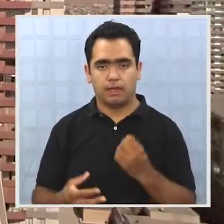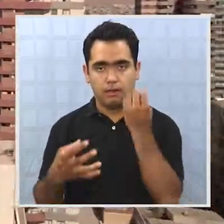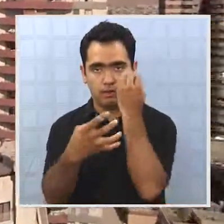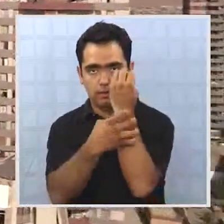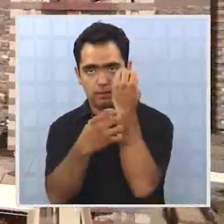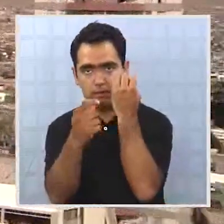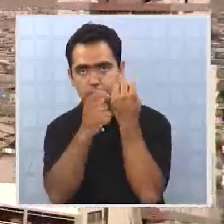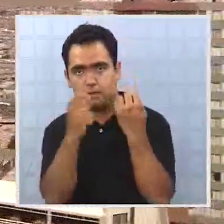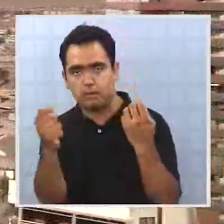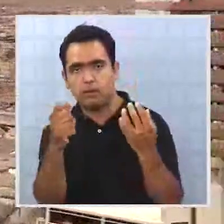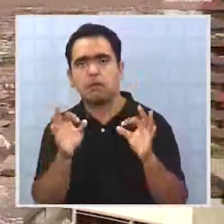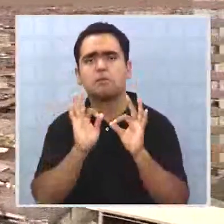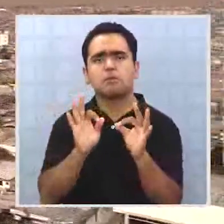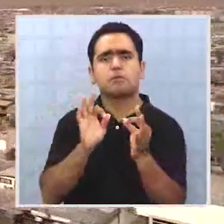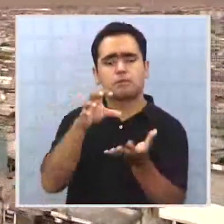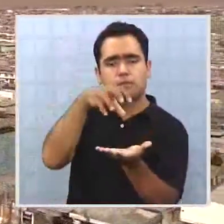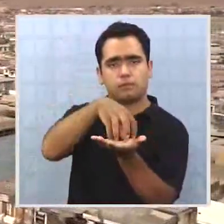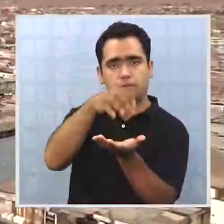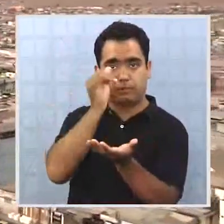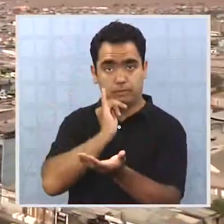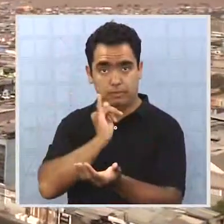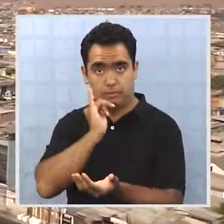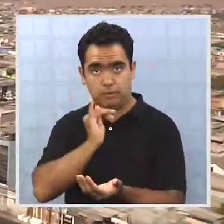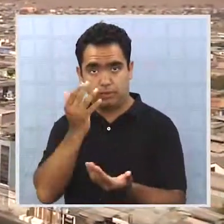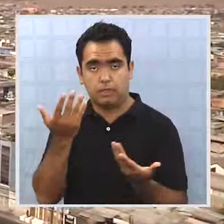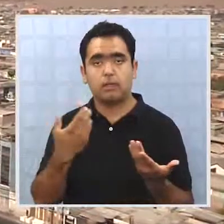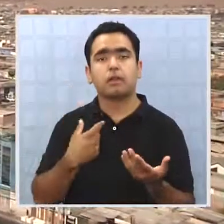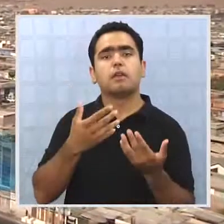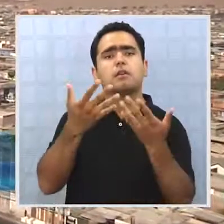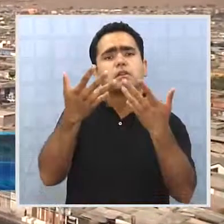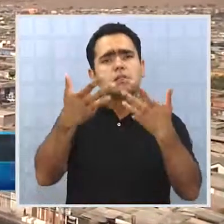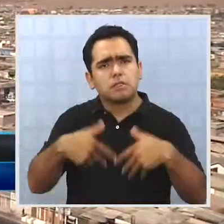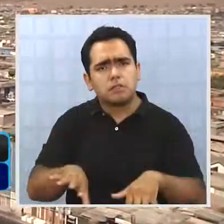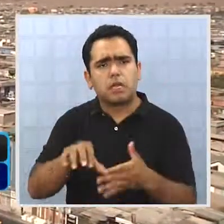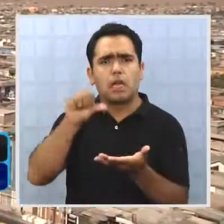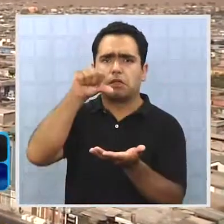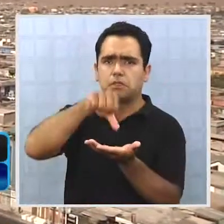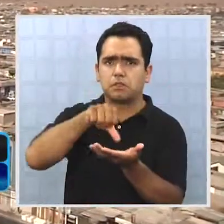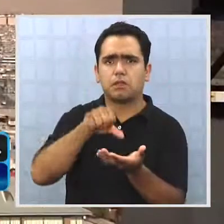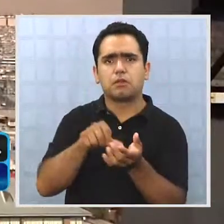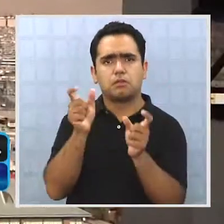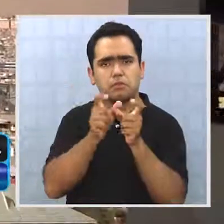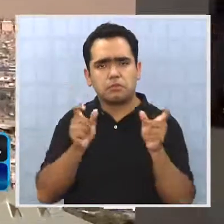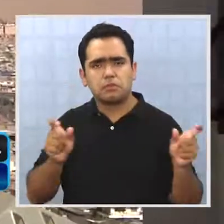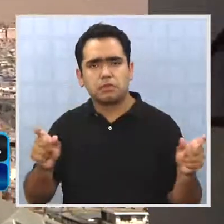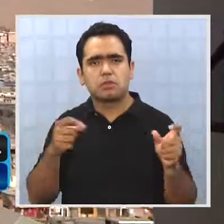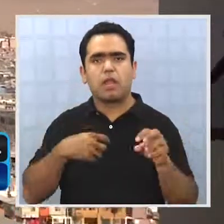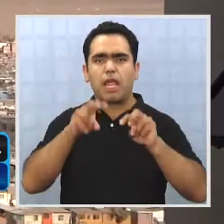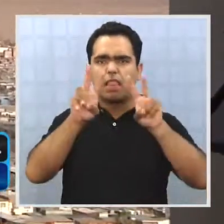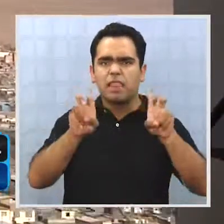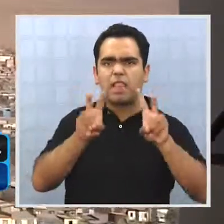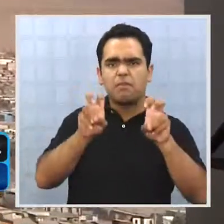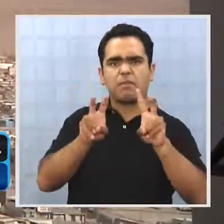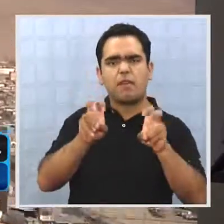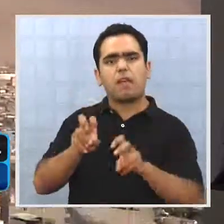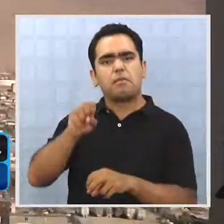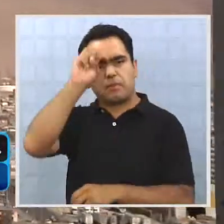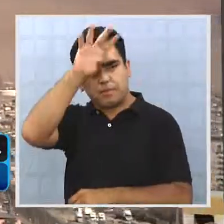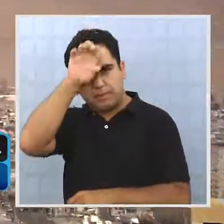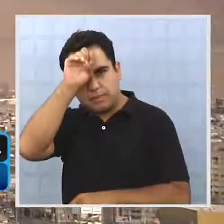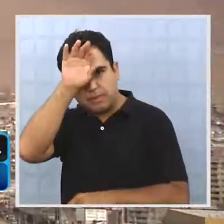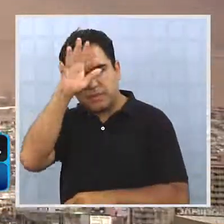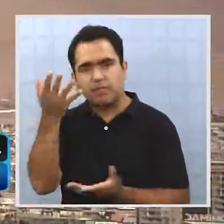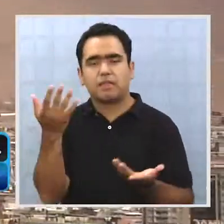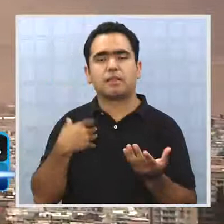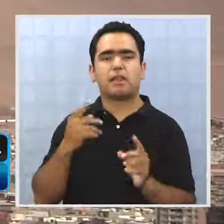La región de Tarapacay, en particular la comuna de Iquique, en los últimos años se ha convertido en centro neurálgico de comercio y minería. Lo anterior ha llevado a que